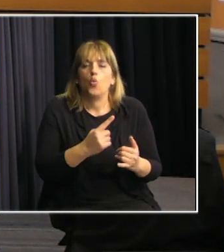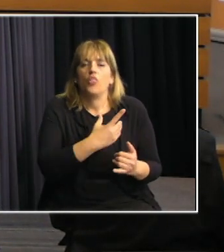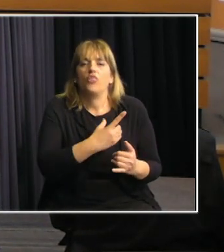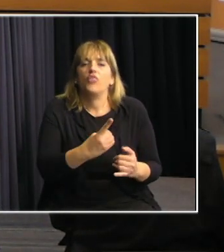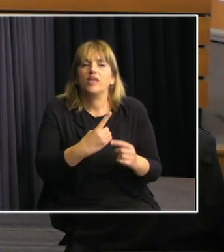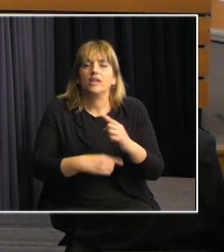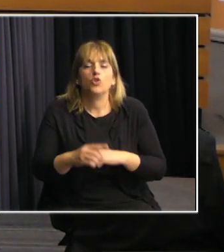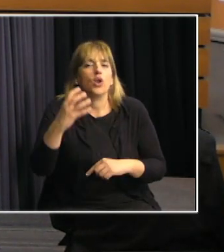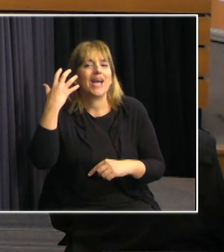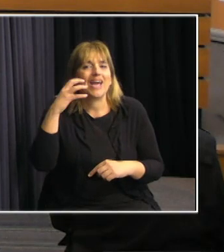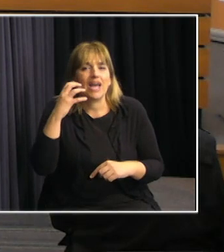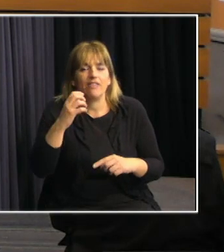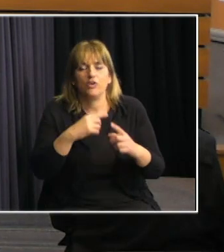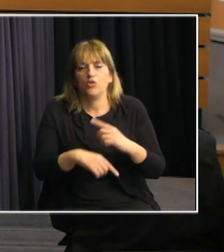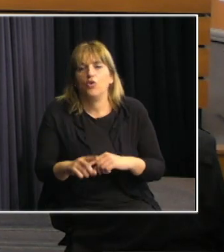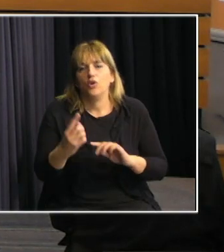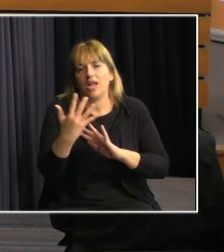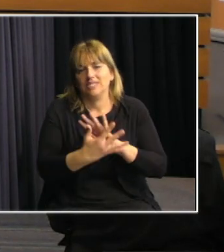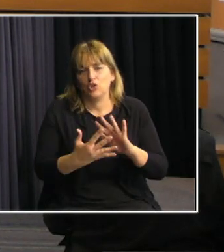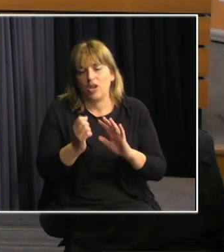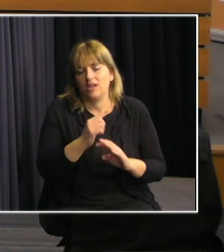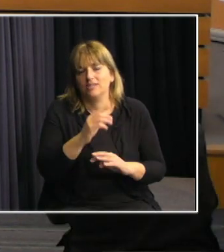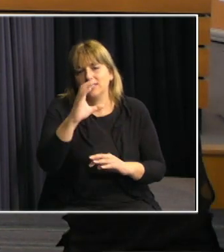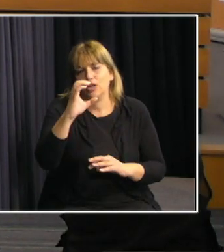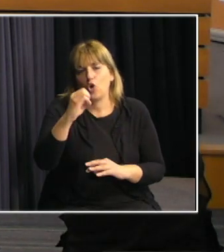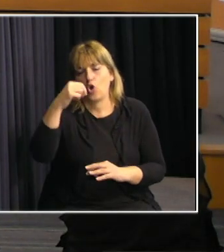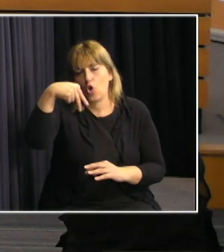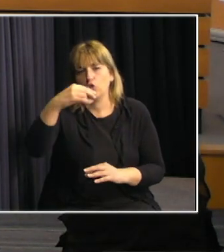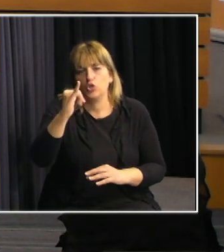directora de Radiodifusión Nacional, Fabiana Conti.